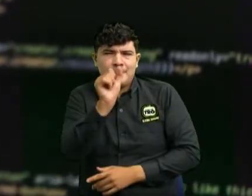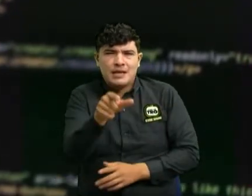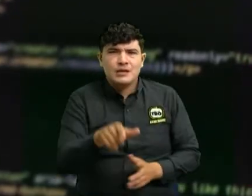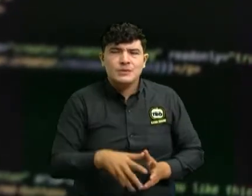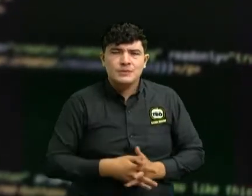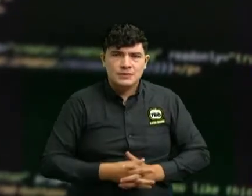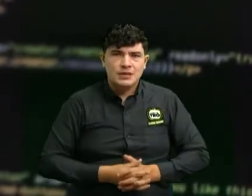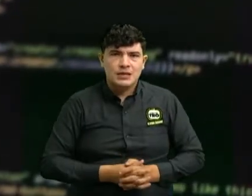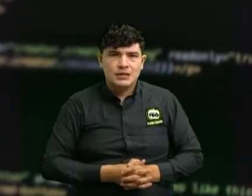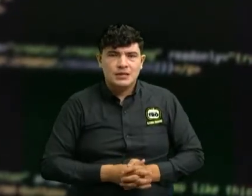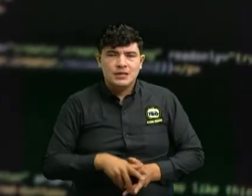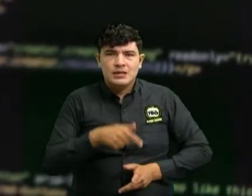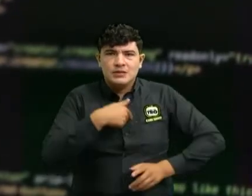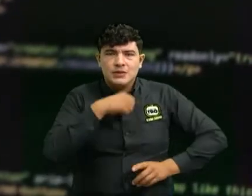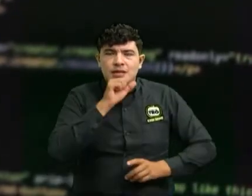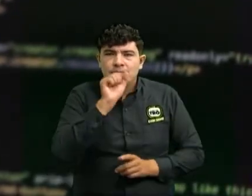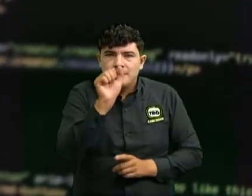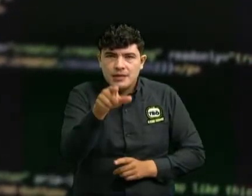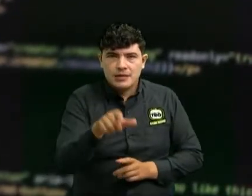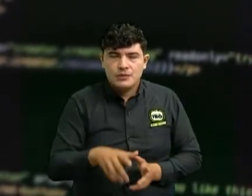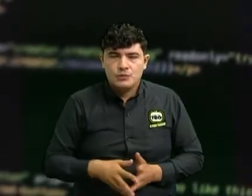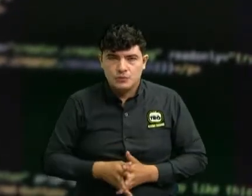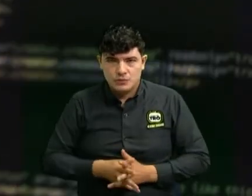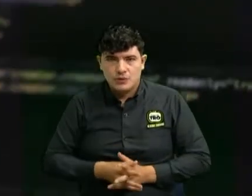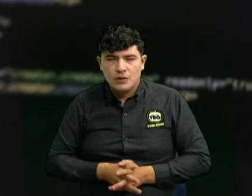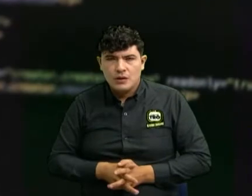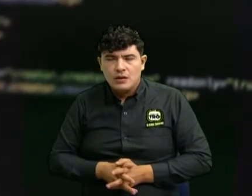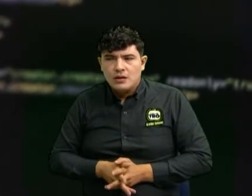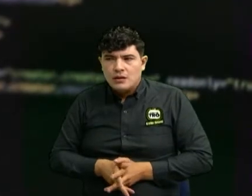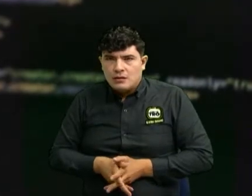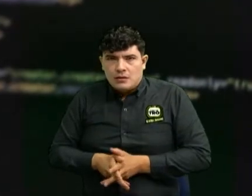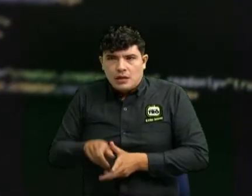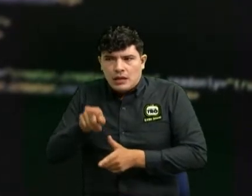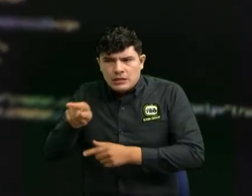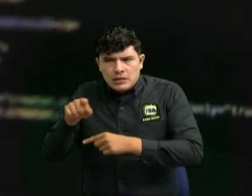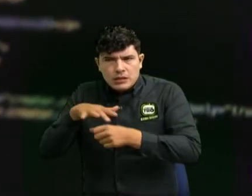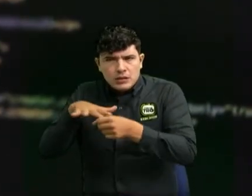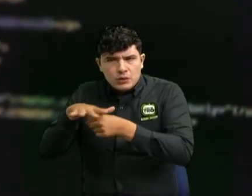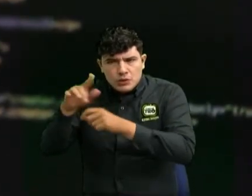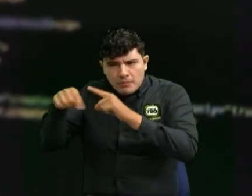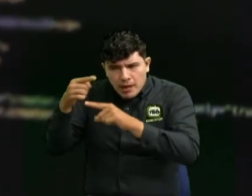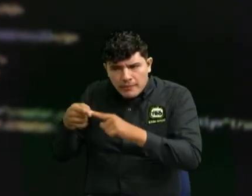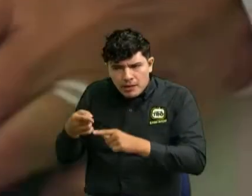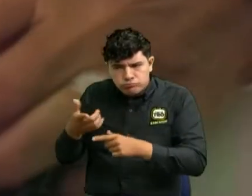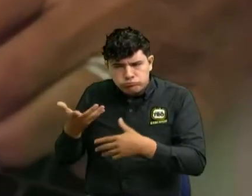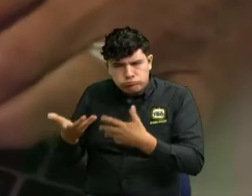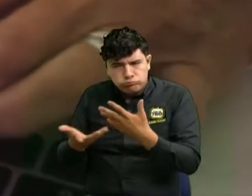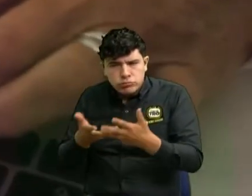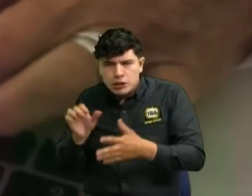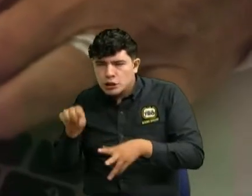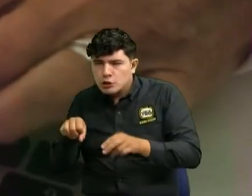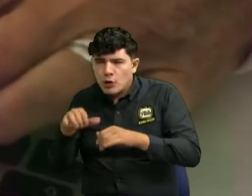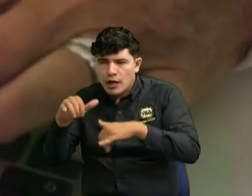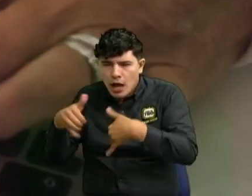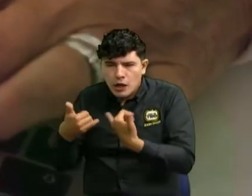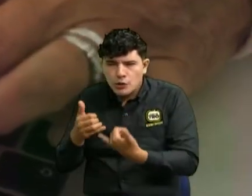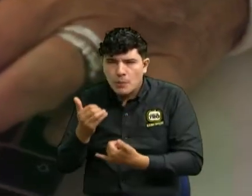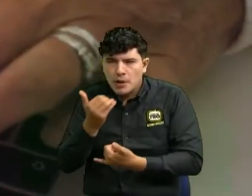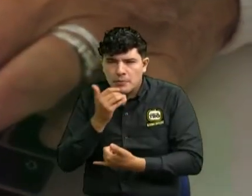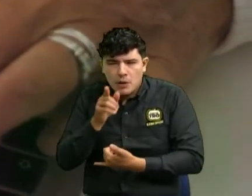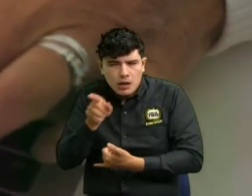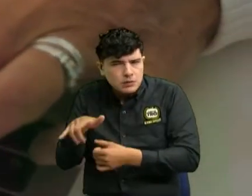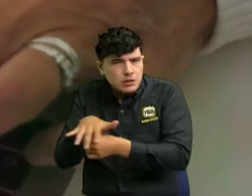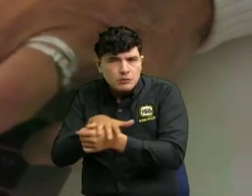doctor qué consecuencia me puede traer eso y ante quién puedo yo colocar una denuncia porque nosotros